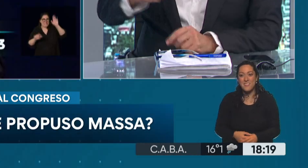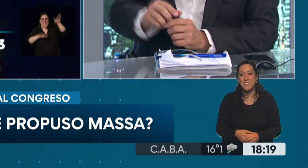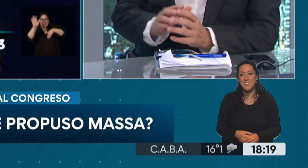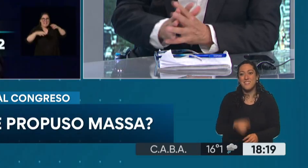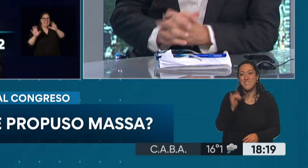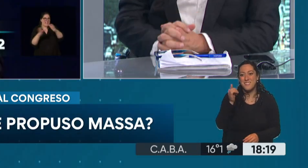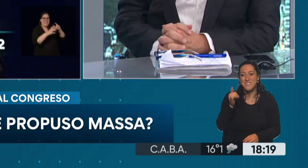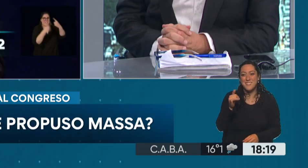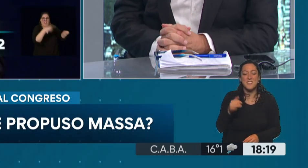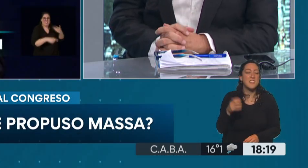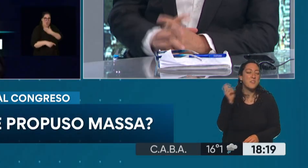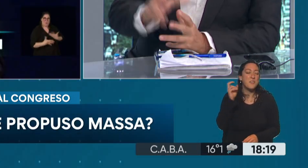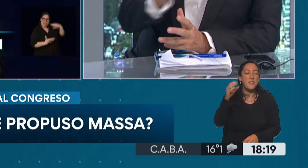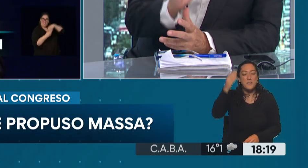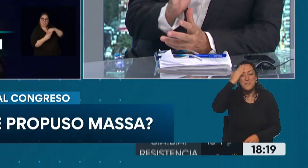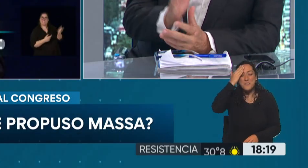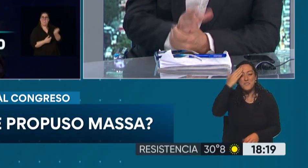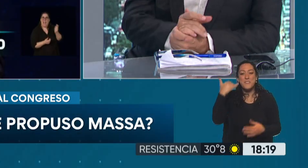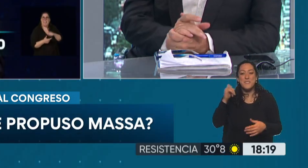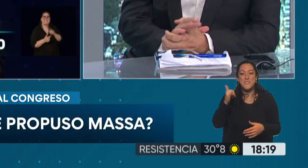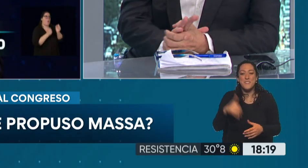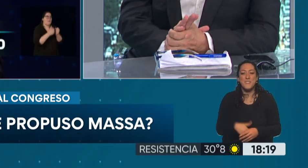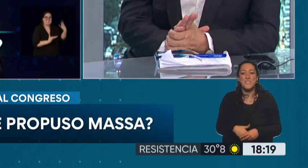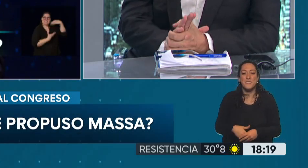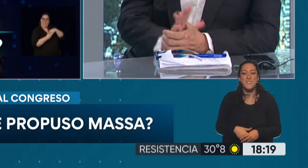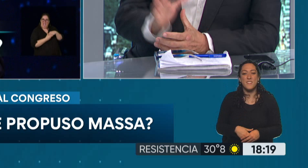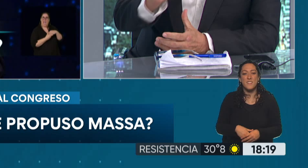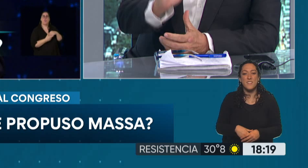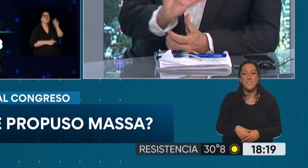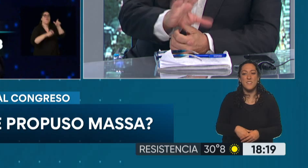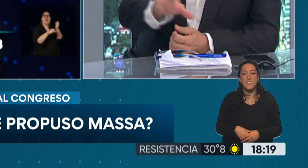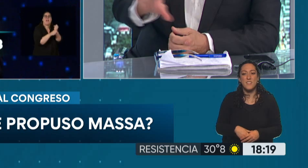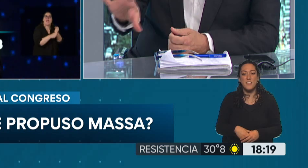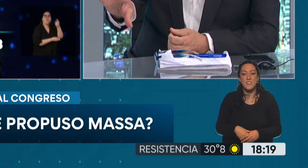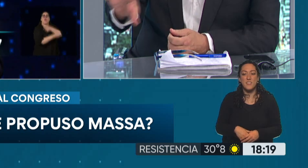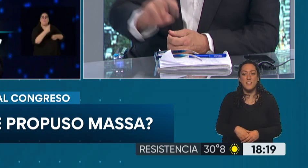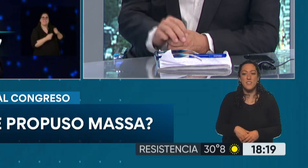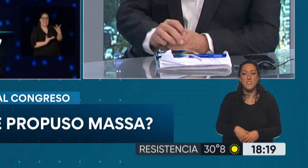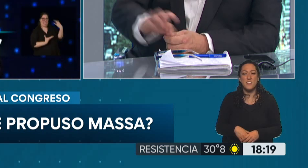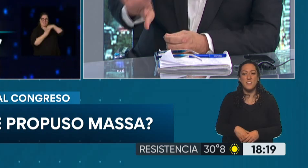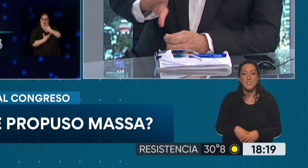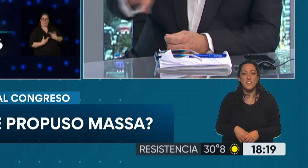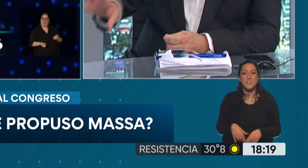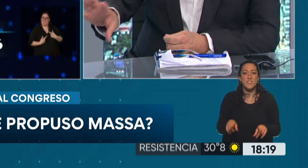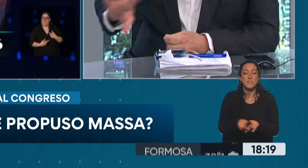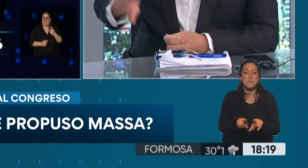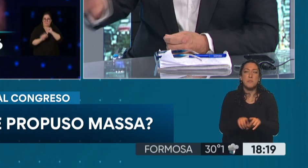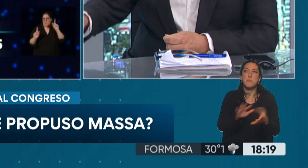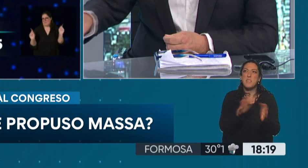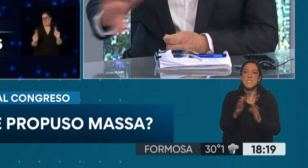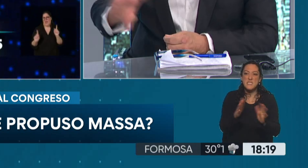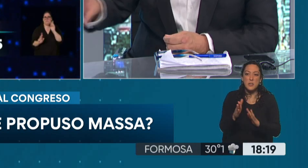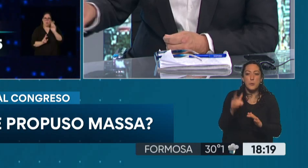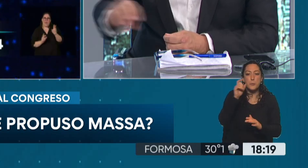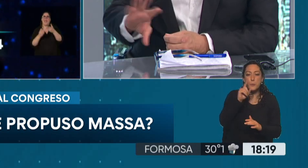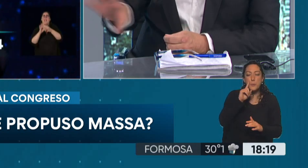por el sonido no me oí que... Clic, clac. Bueno, en este caso, lo que va a ser... Se parece más a lo que es el Bitcoin o